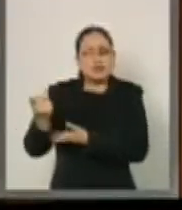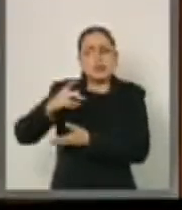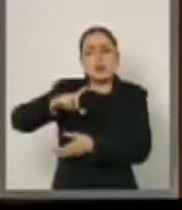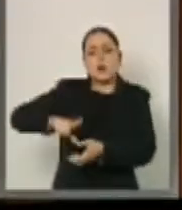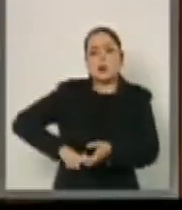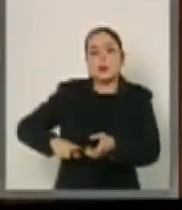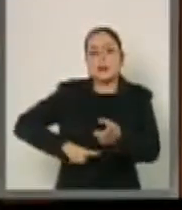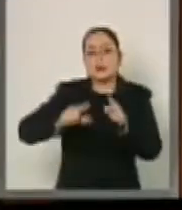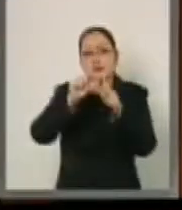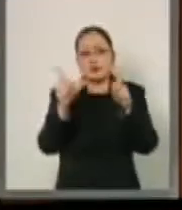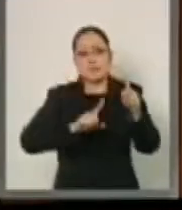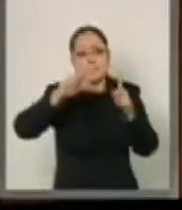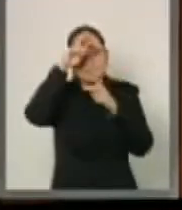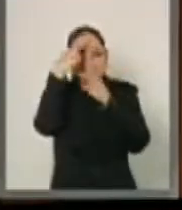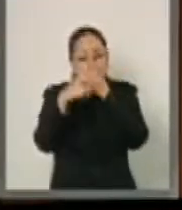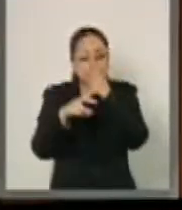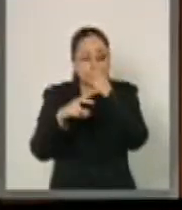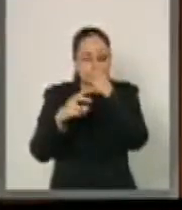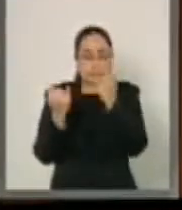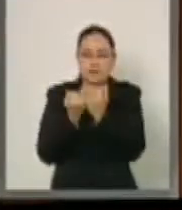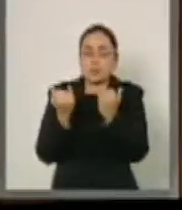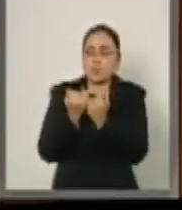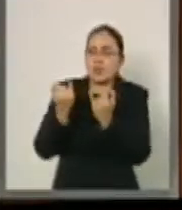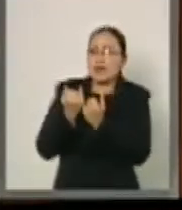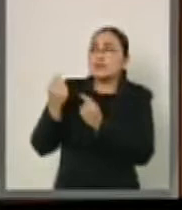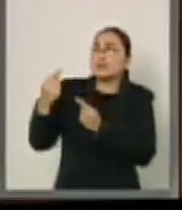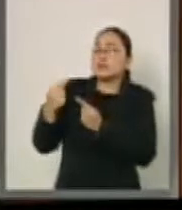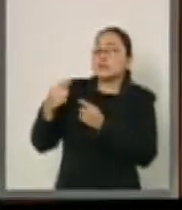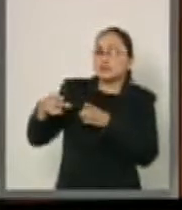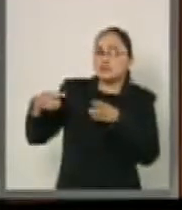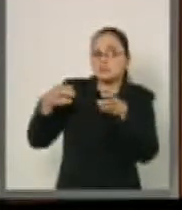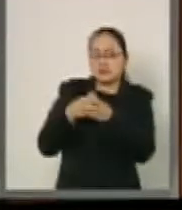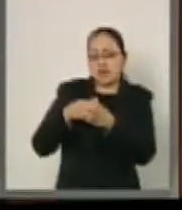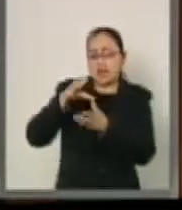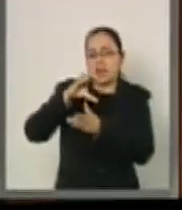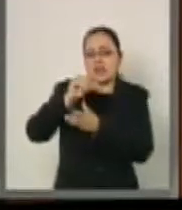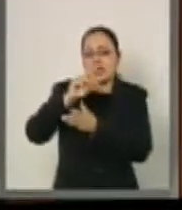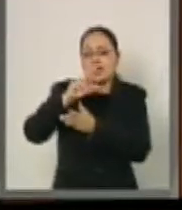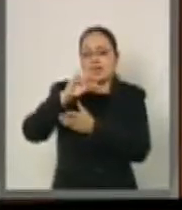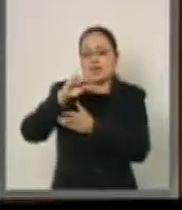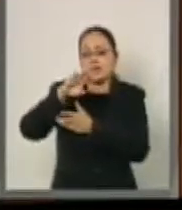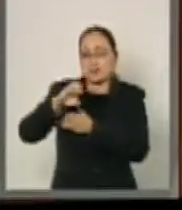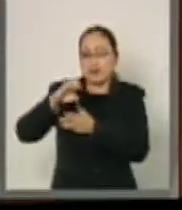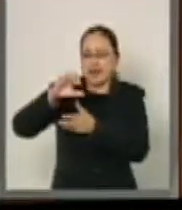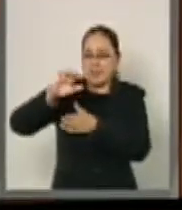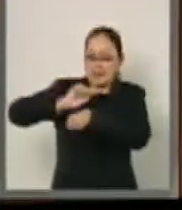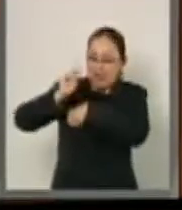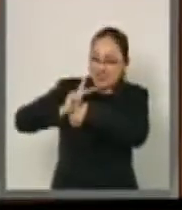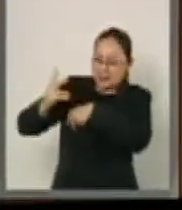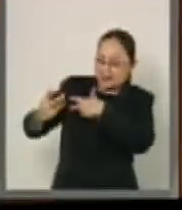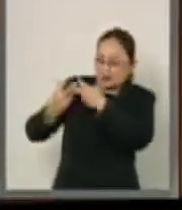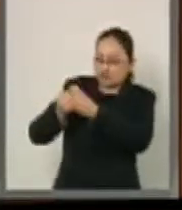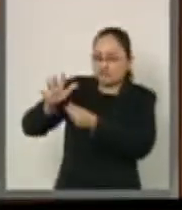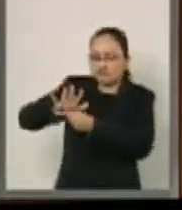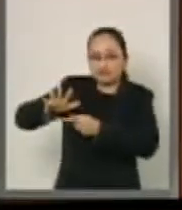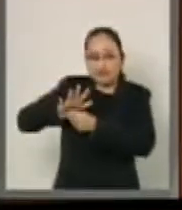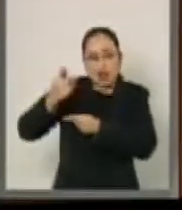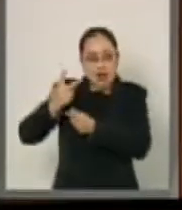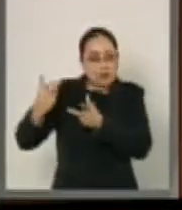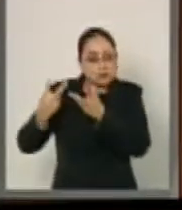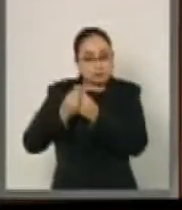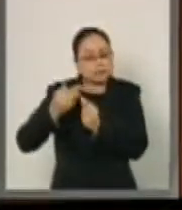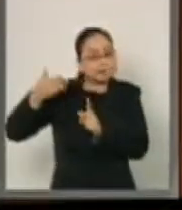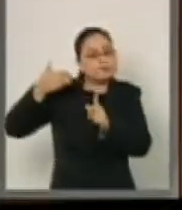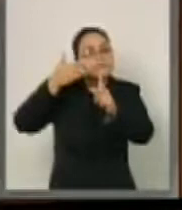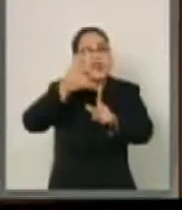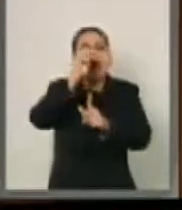los Estados Unidos Mexicanos y la Organización de Estados del Caribe Oriental, que tiene como objetivo